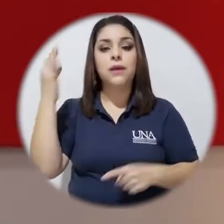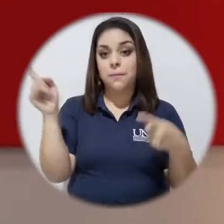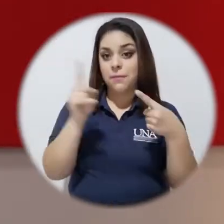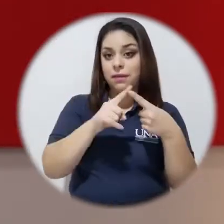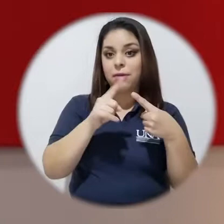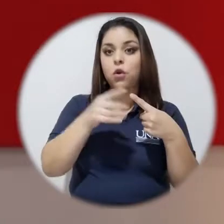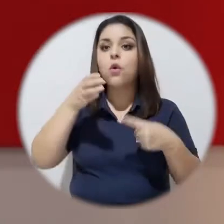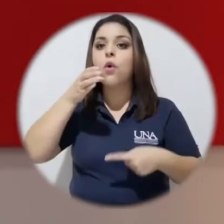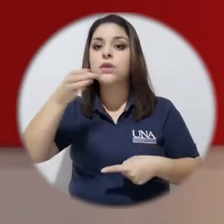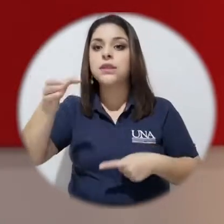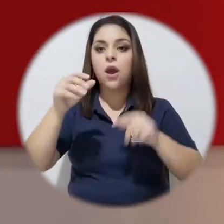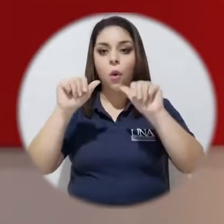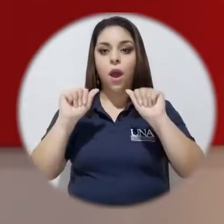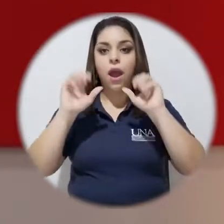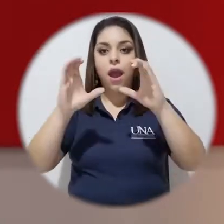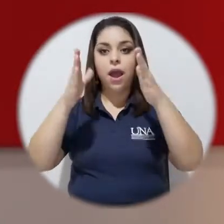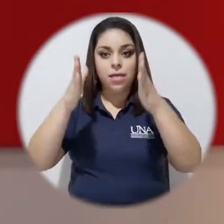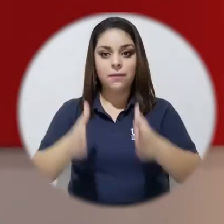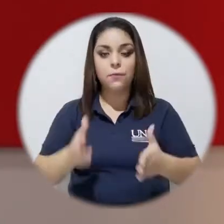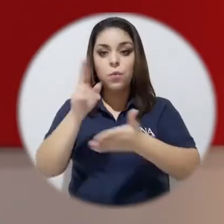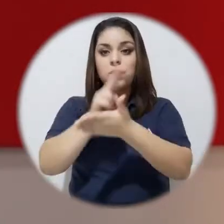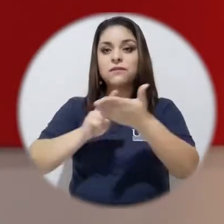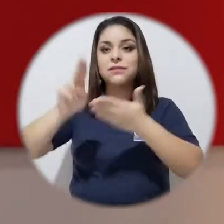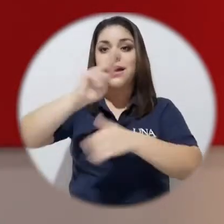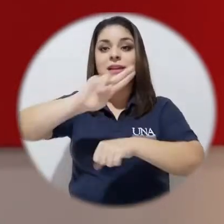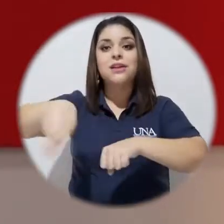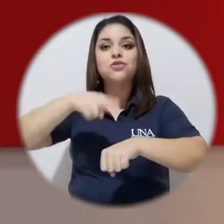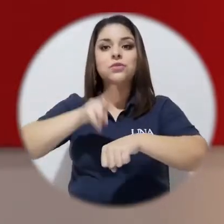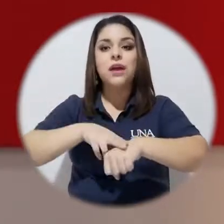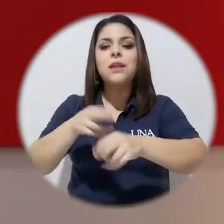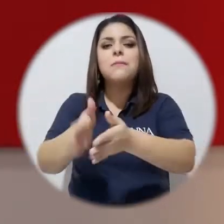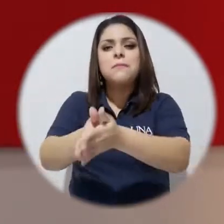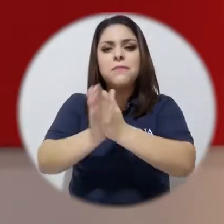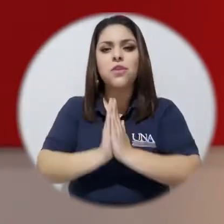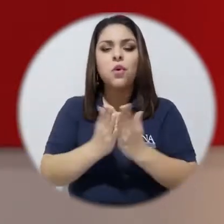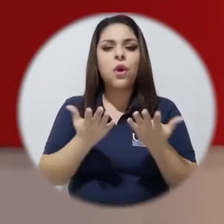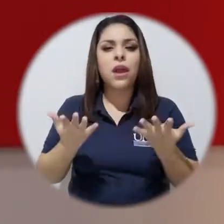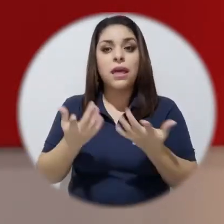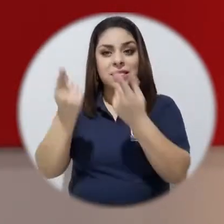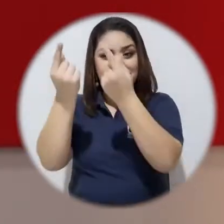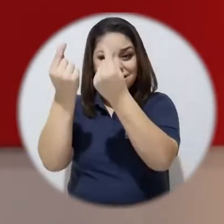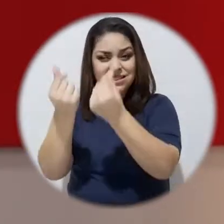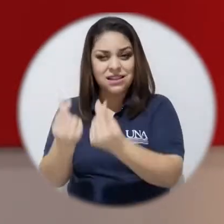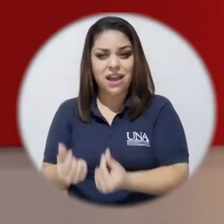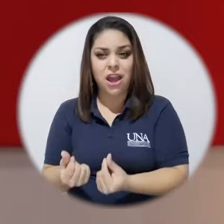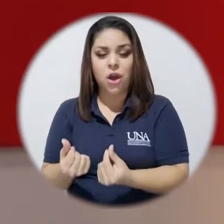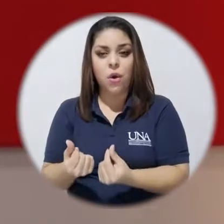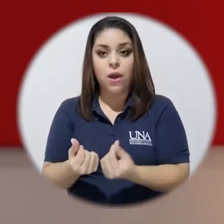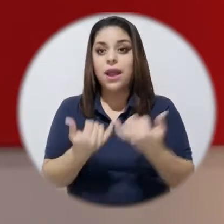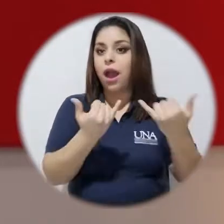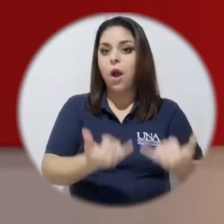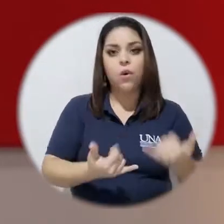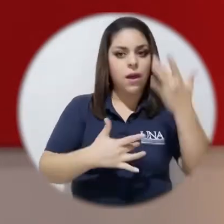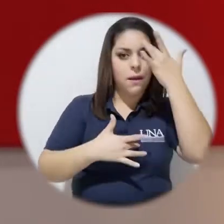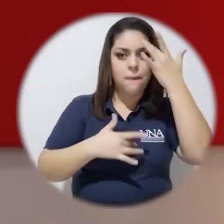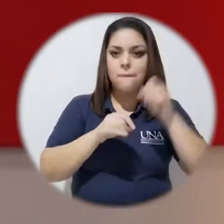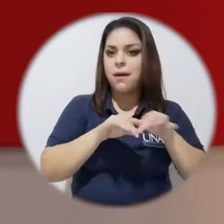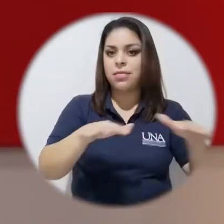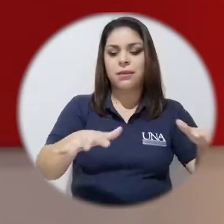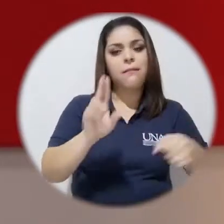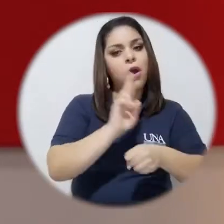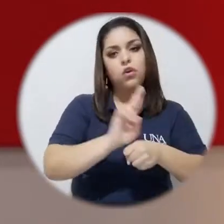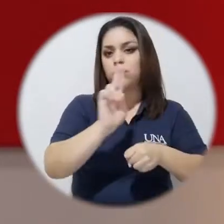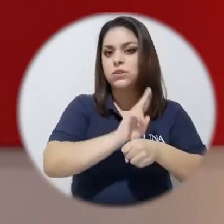que el Consejo Académico de la Universidad Nacional ha solicitado que aquellos recursos que debido a la pandemia no se están